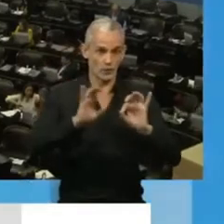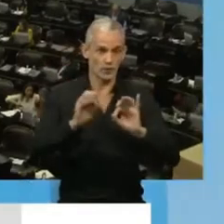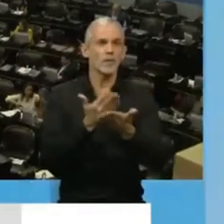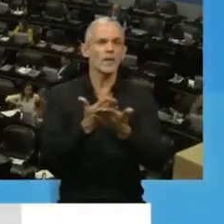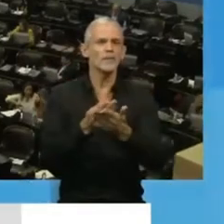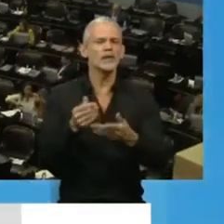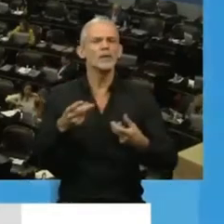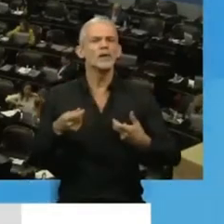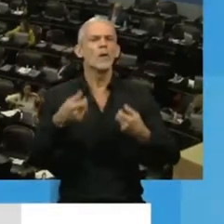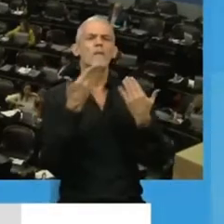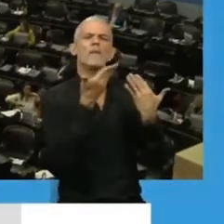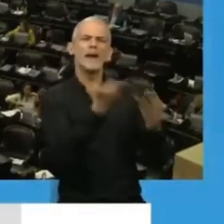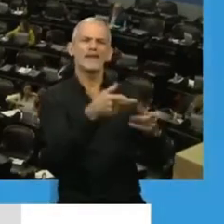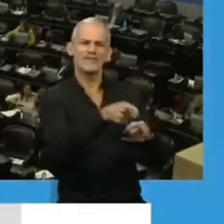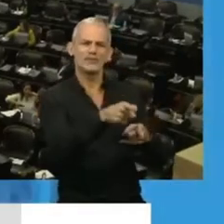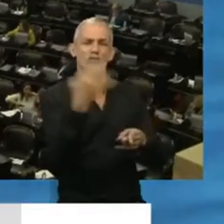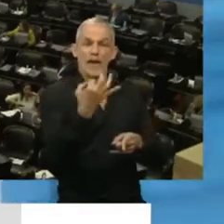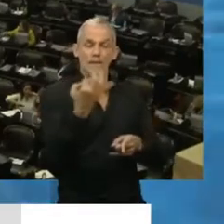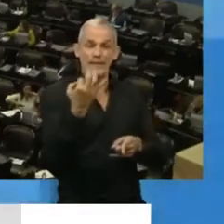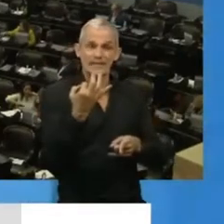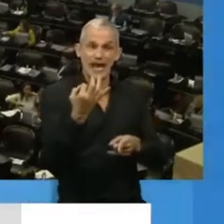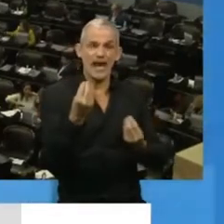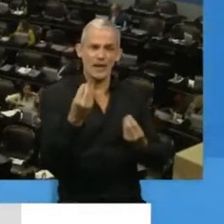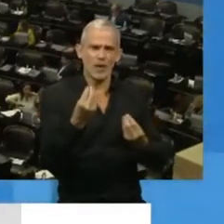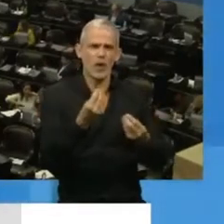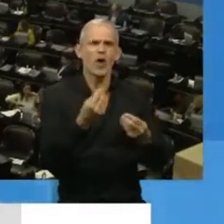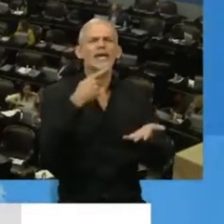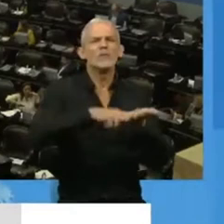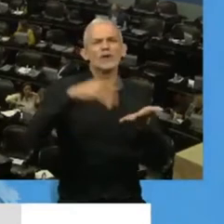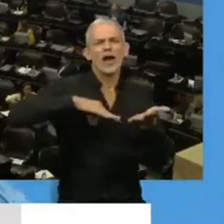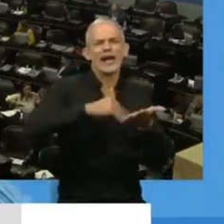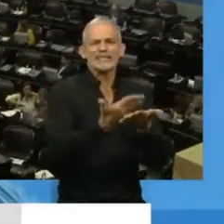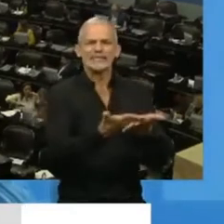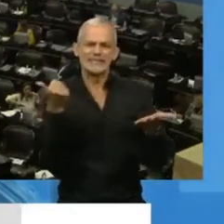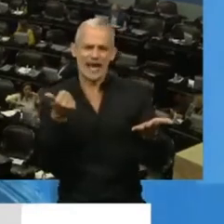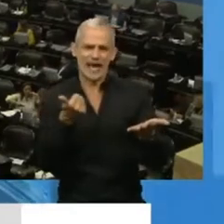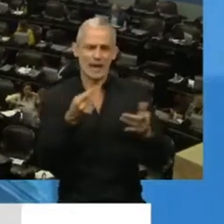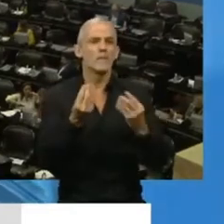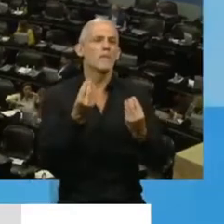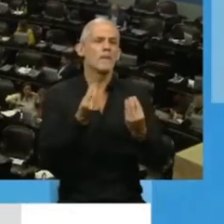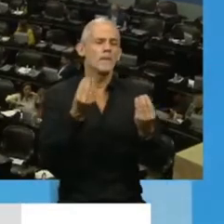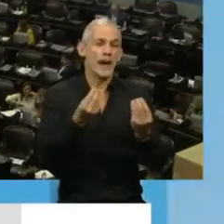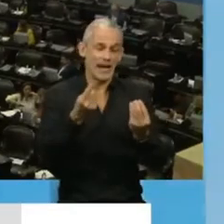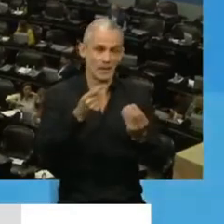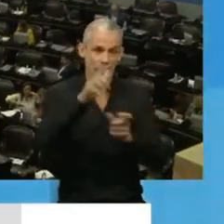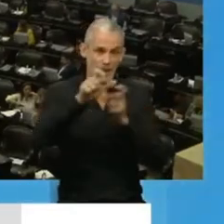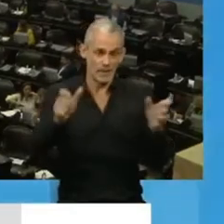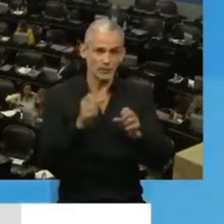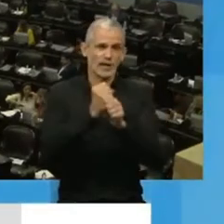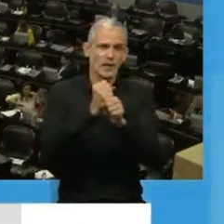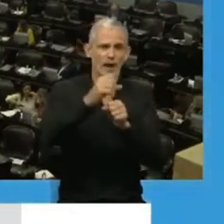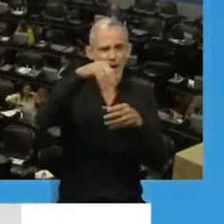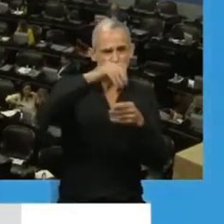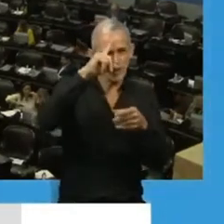beneficios especiales por el punto de vista impositivo en el impacto a las ganancias y para las personas, el personal de salud,